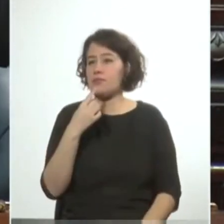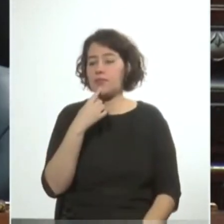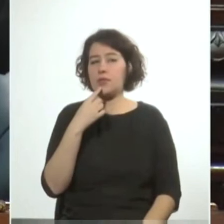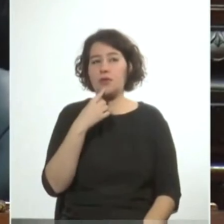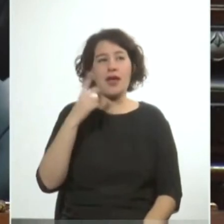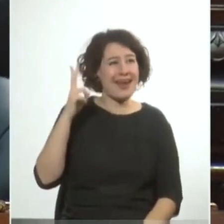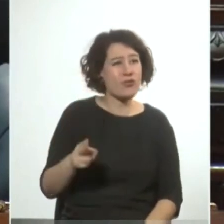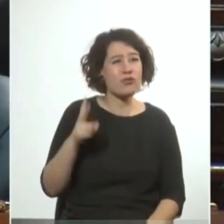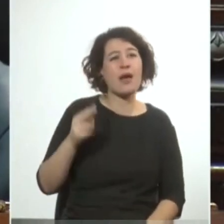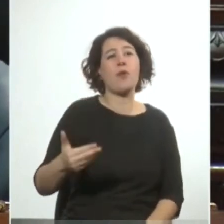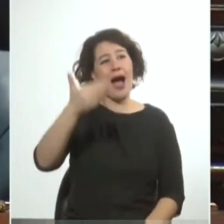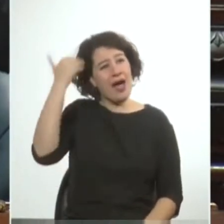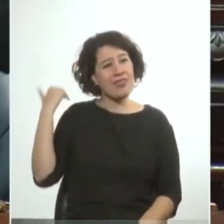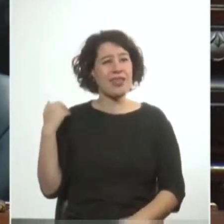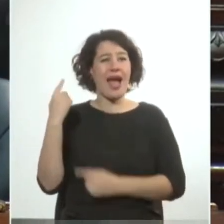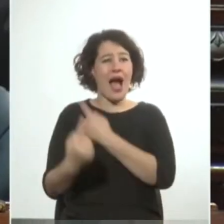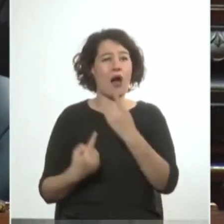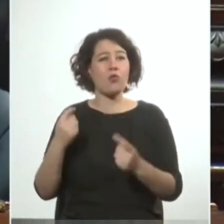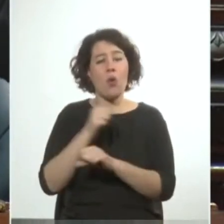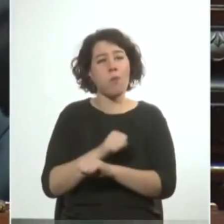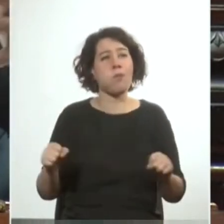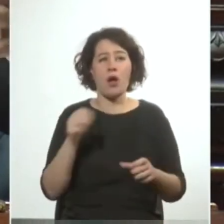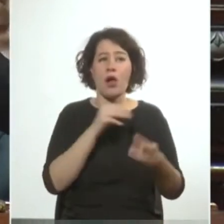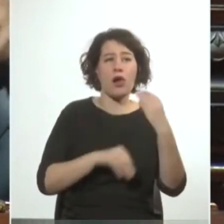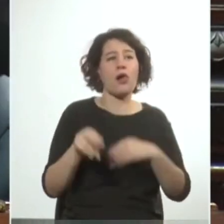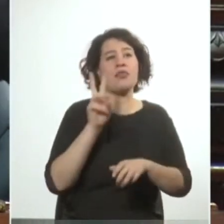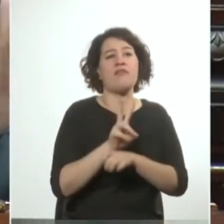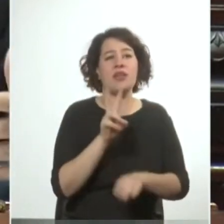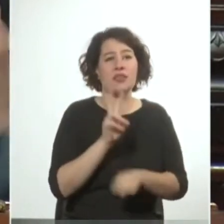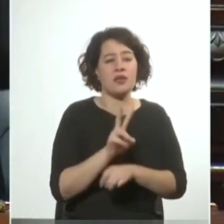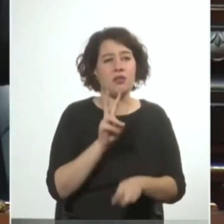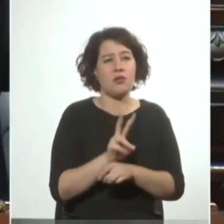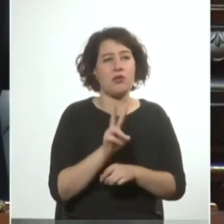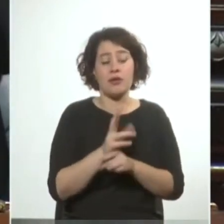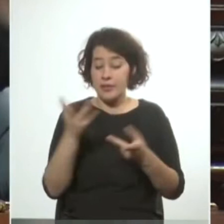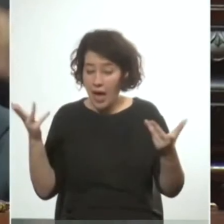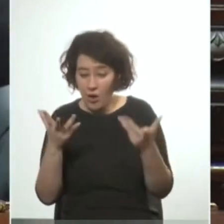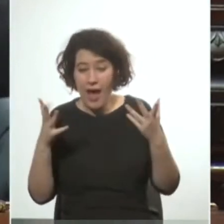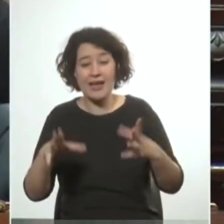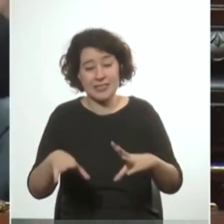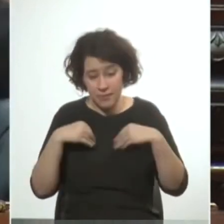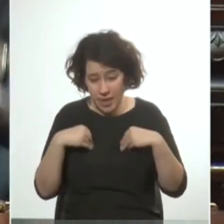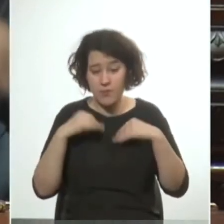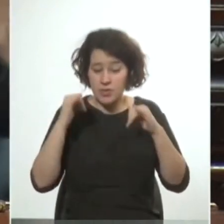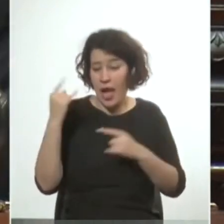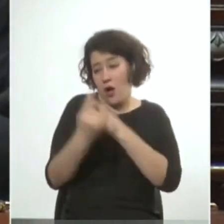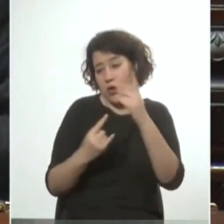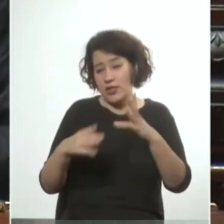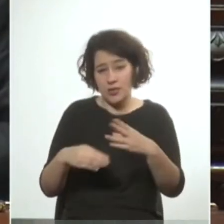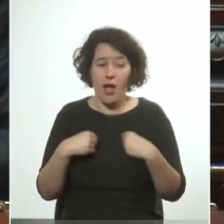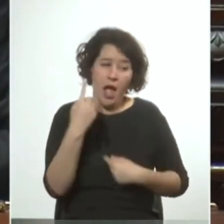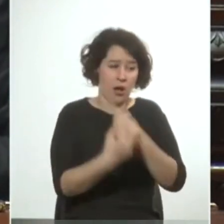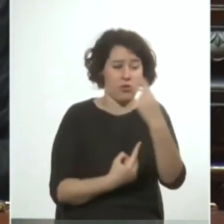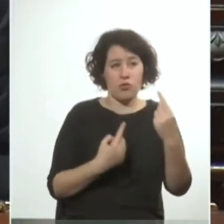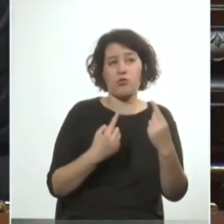a lo que en aquella época algunos puedan haber sustentado y defendido y estamos y aceptamos por lo menos aceptamos yo creo que